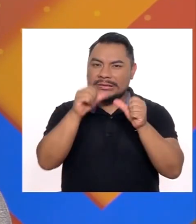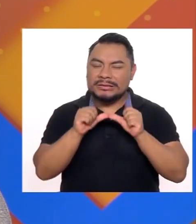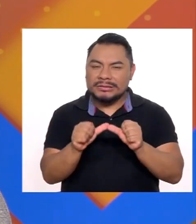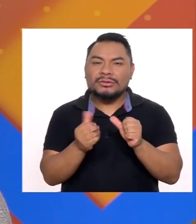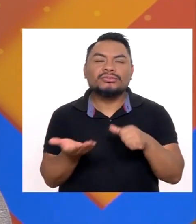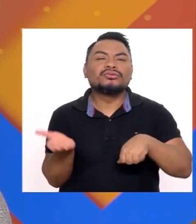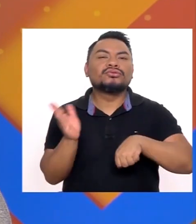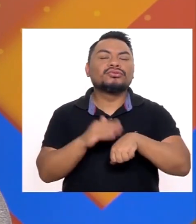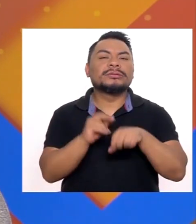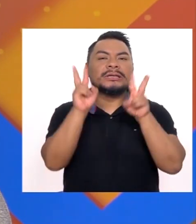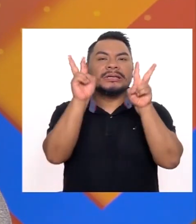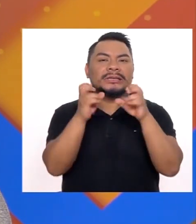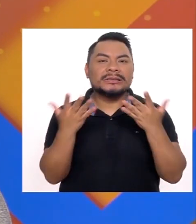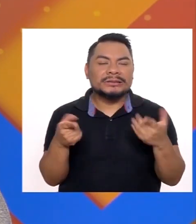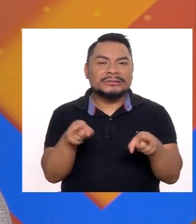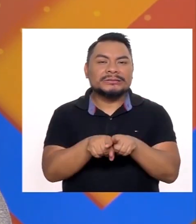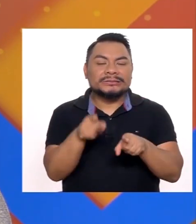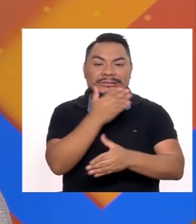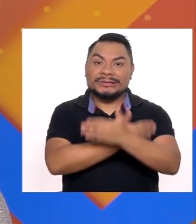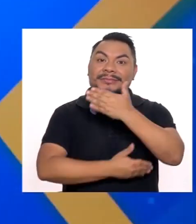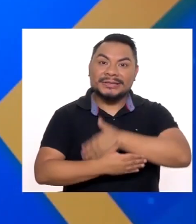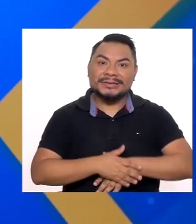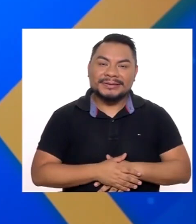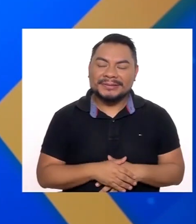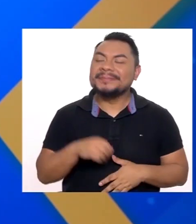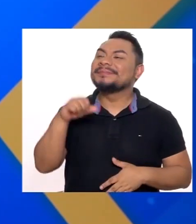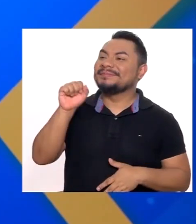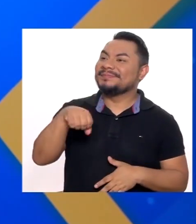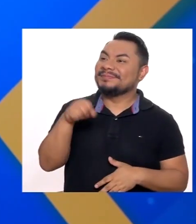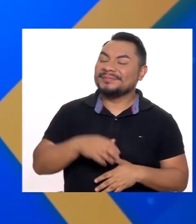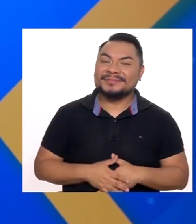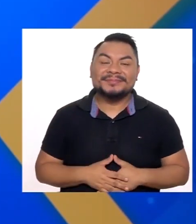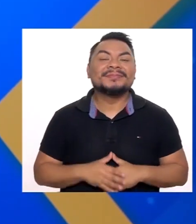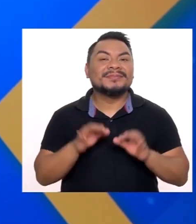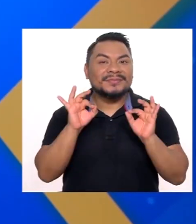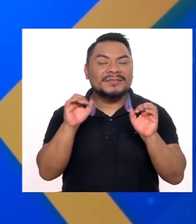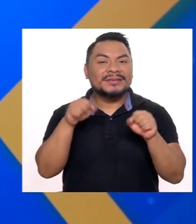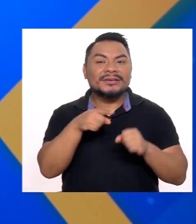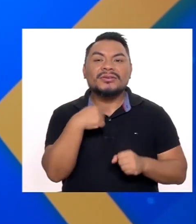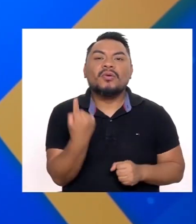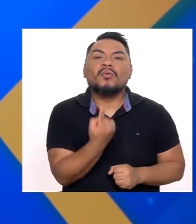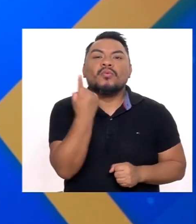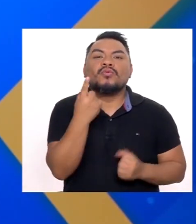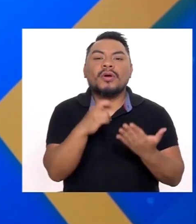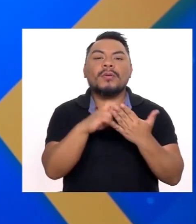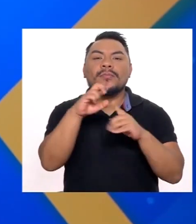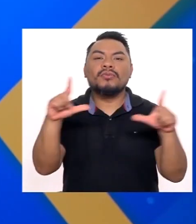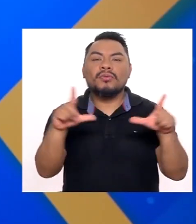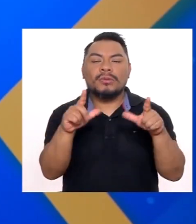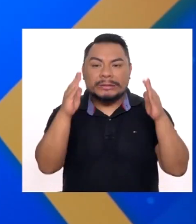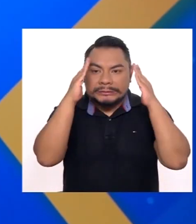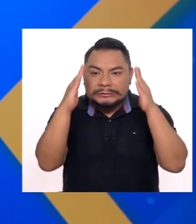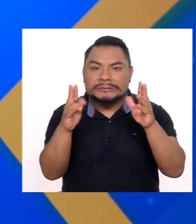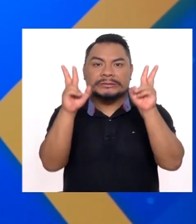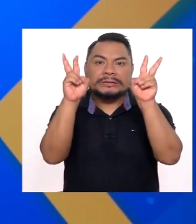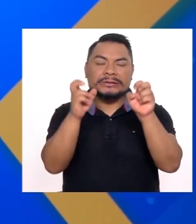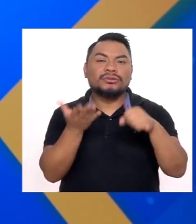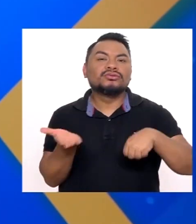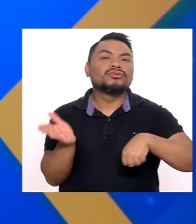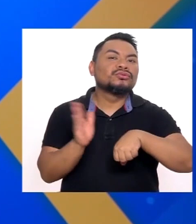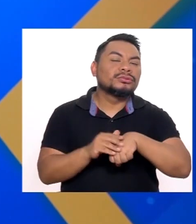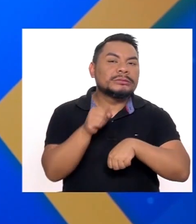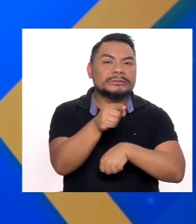acerca de la temática en discapacidad Así es Josué Exacto, somos el único programa que aborda temas que están